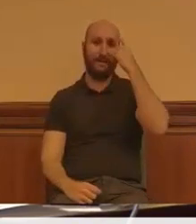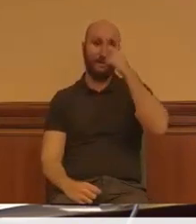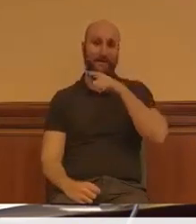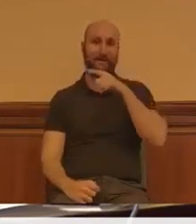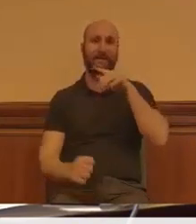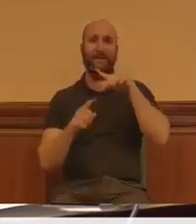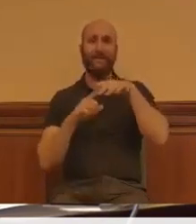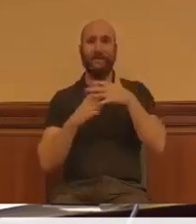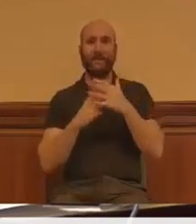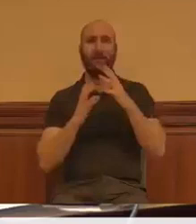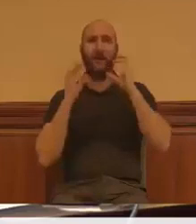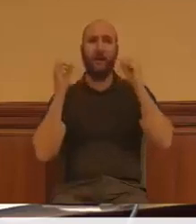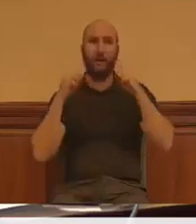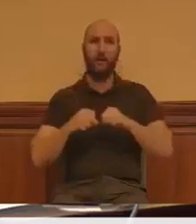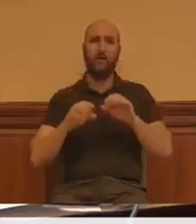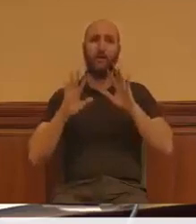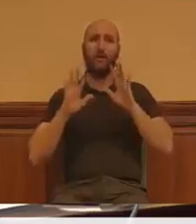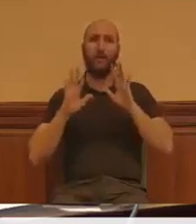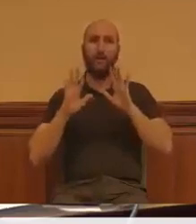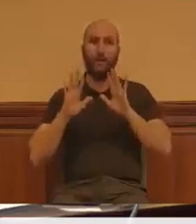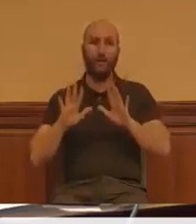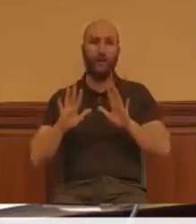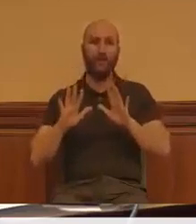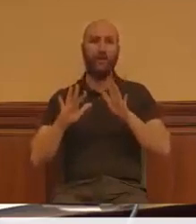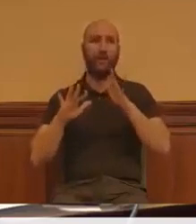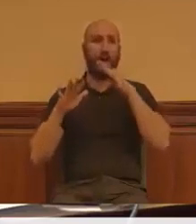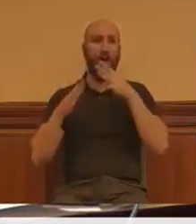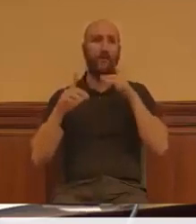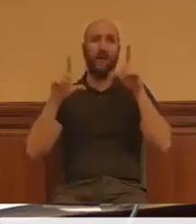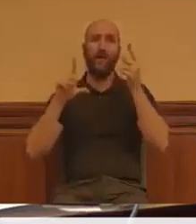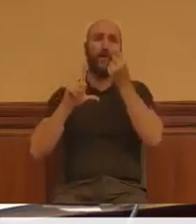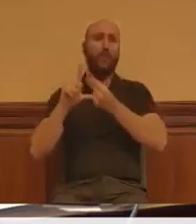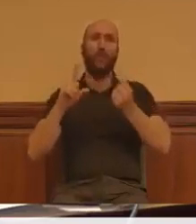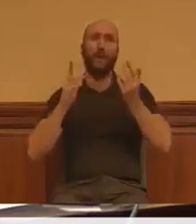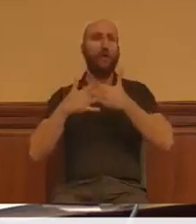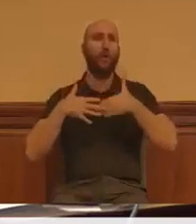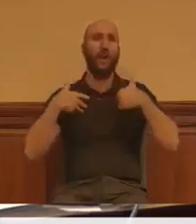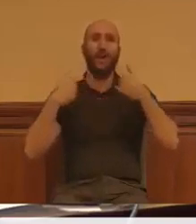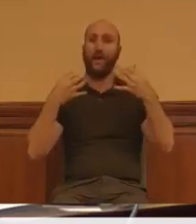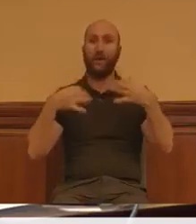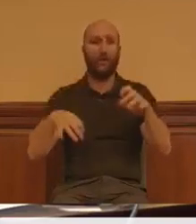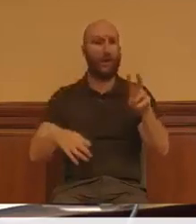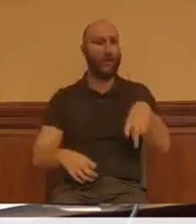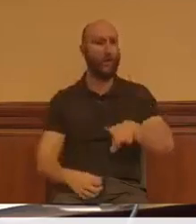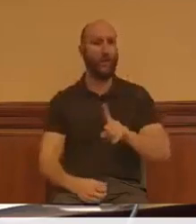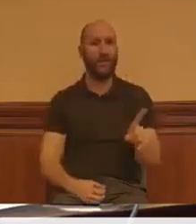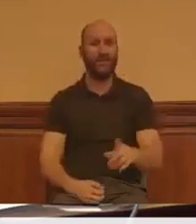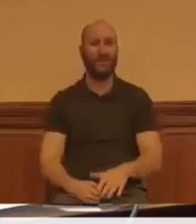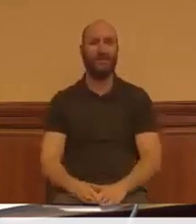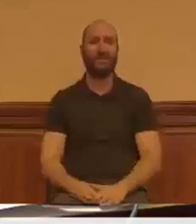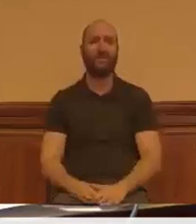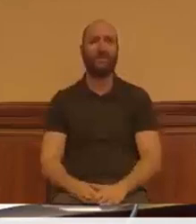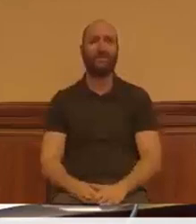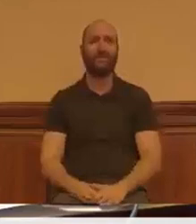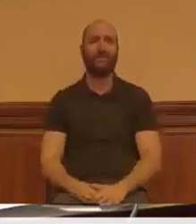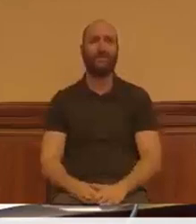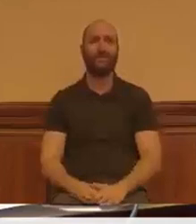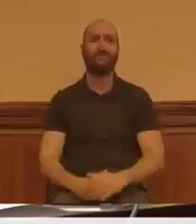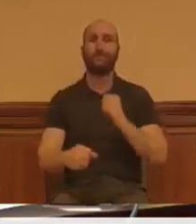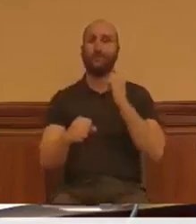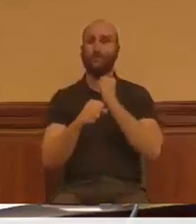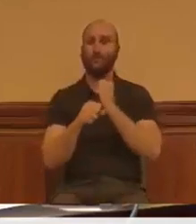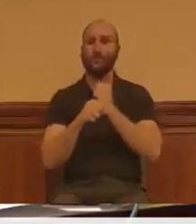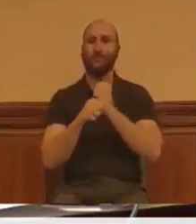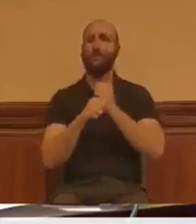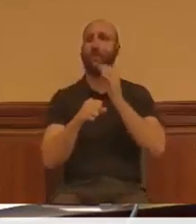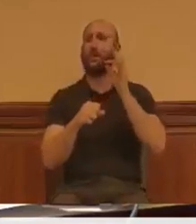quiero trasladarles que este no es un mural cualquiera. Es una obra que pone de relieve a muchas mujeres que han tenido